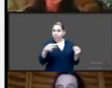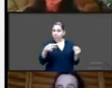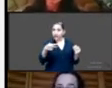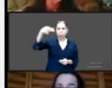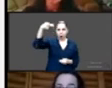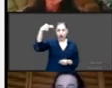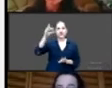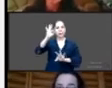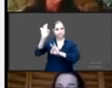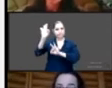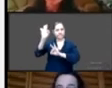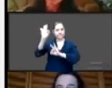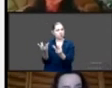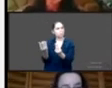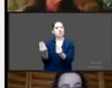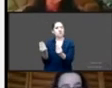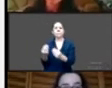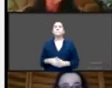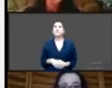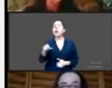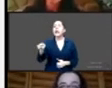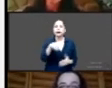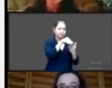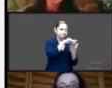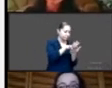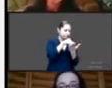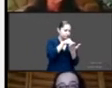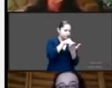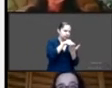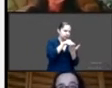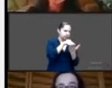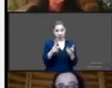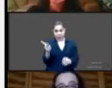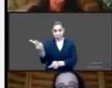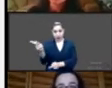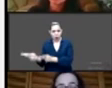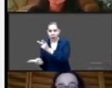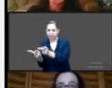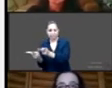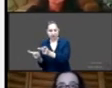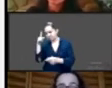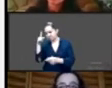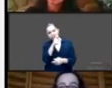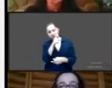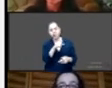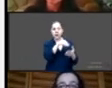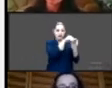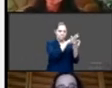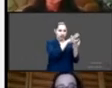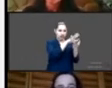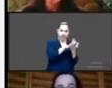registros administrativos. Aquí no tenemos encuestas para sacar estos datos y todavía se complejiza un poco más obtener estos